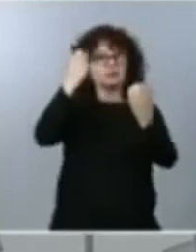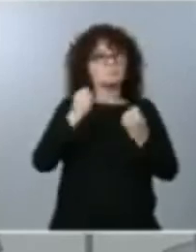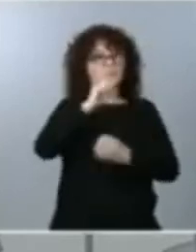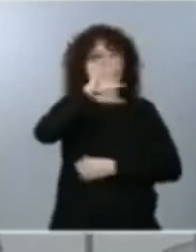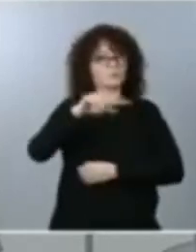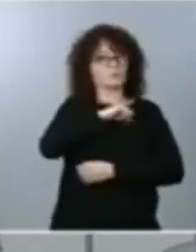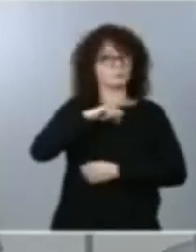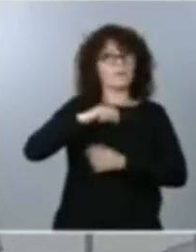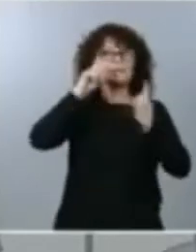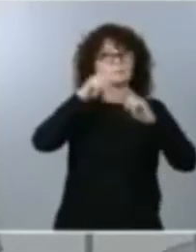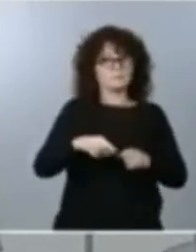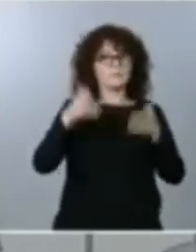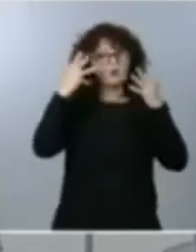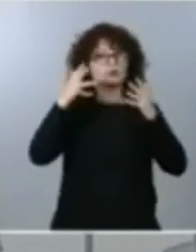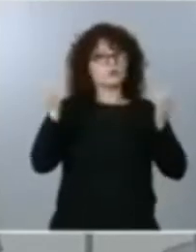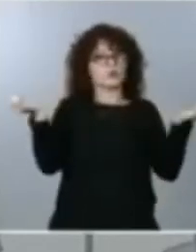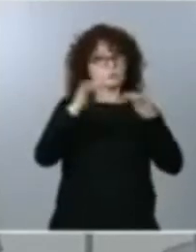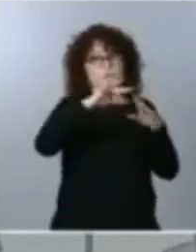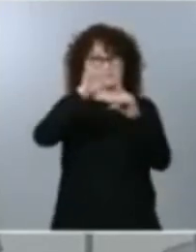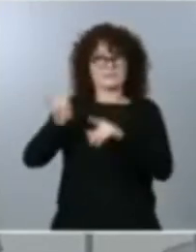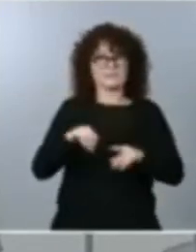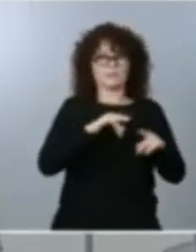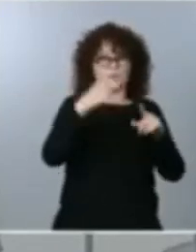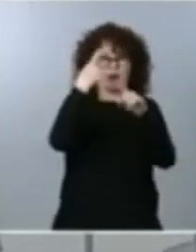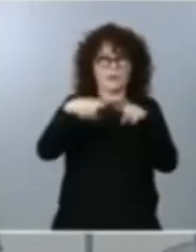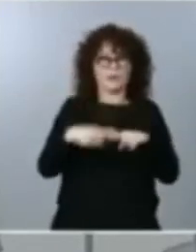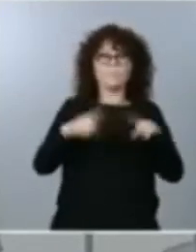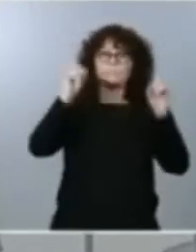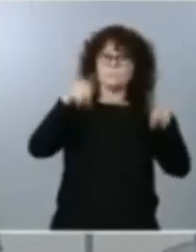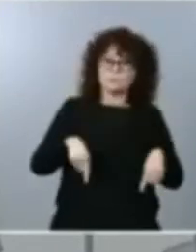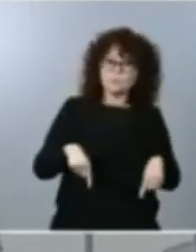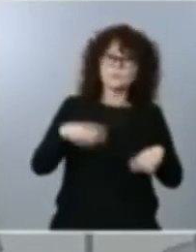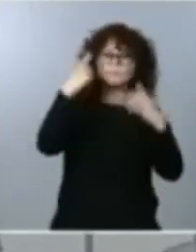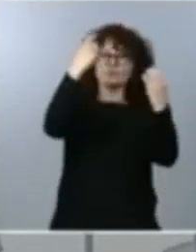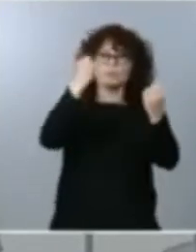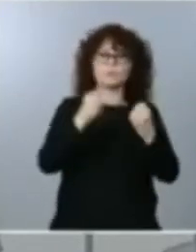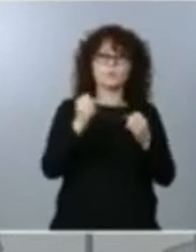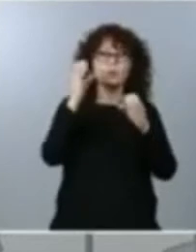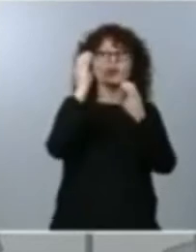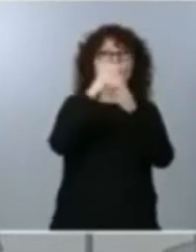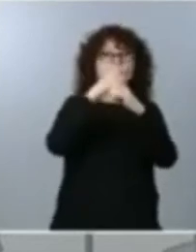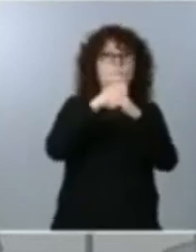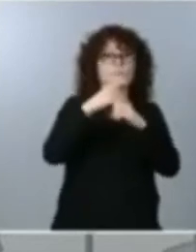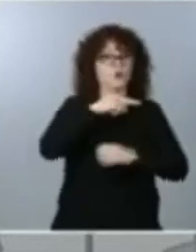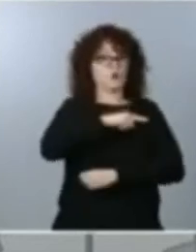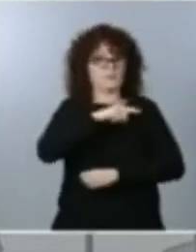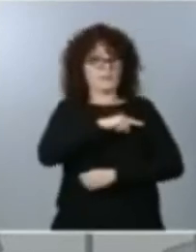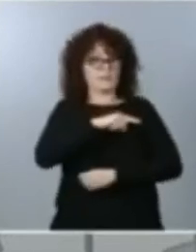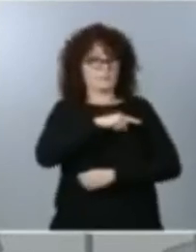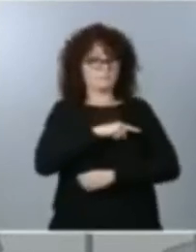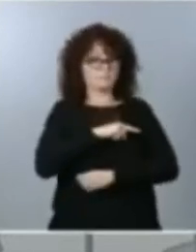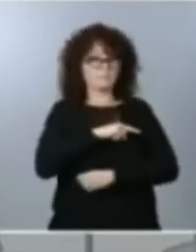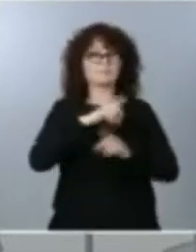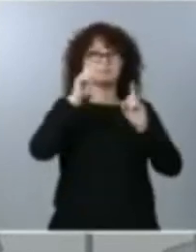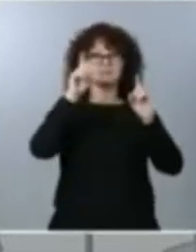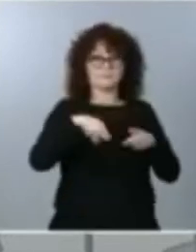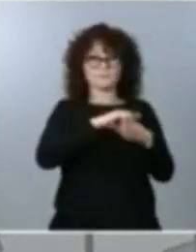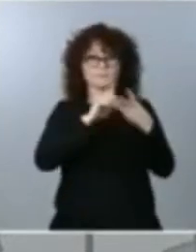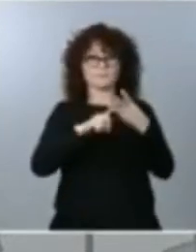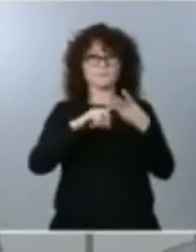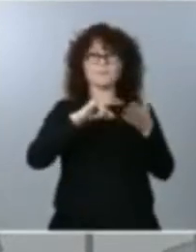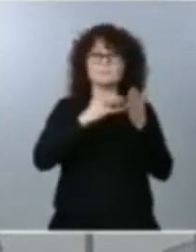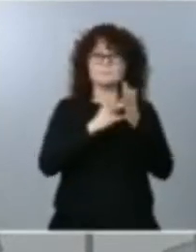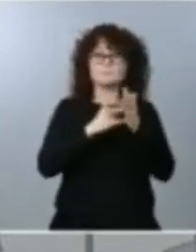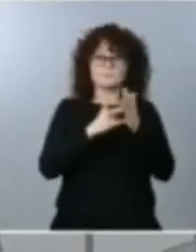Interterritorial pero también expertos en bioética. En cuarto lugar la organización del Sistema Nacional de Salud en